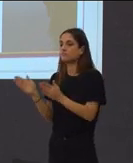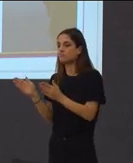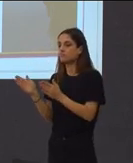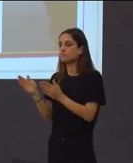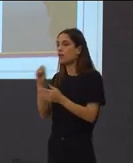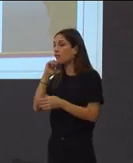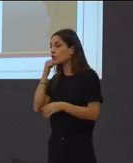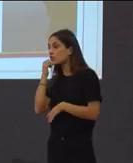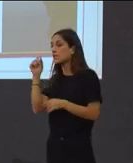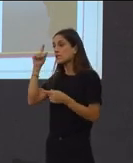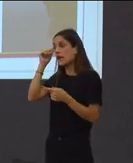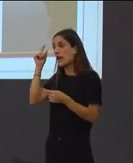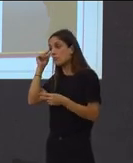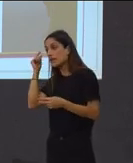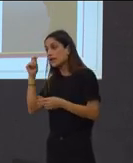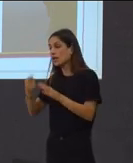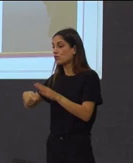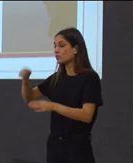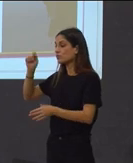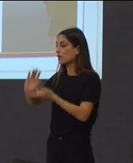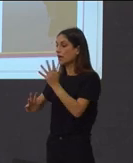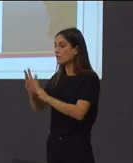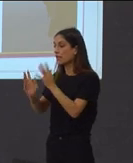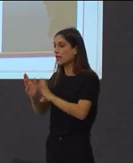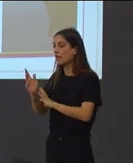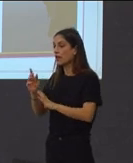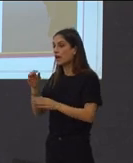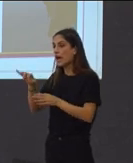almendrados, queimada, café queimada.